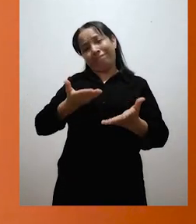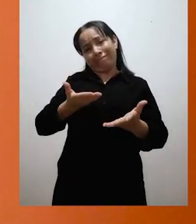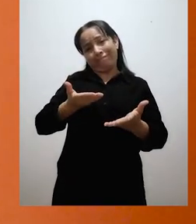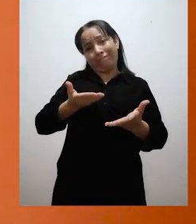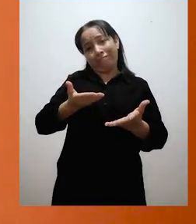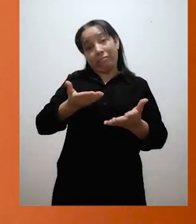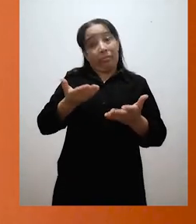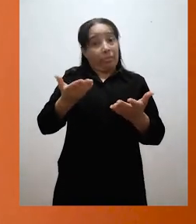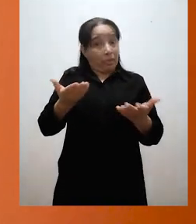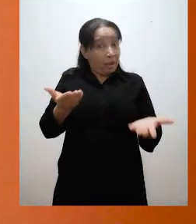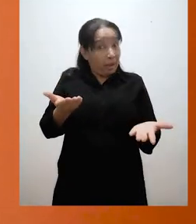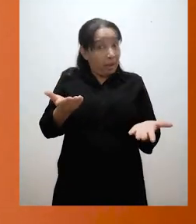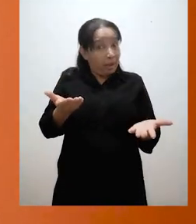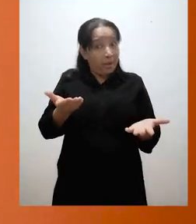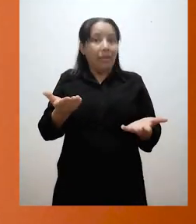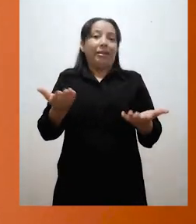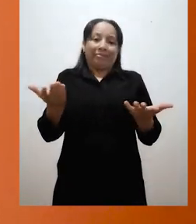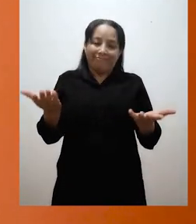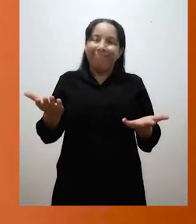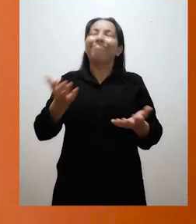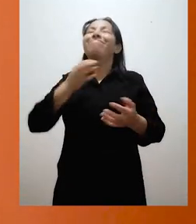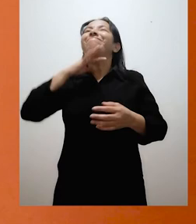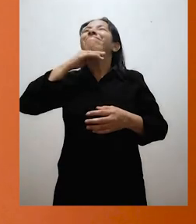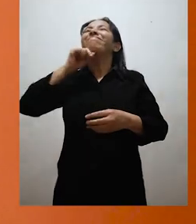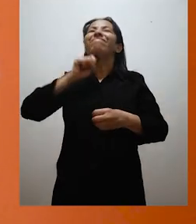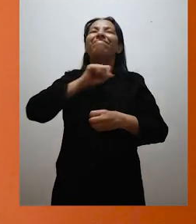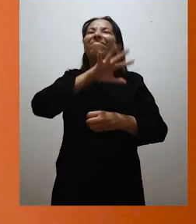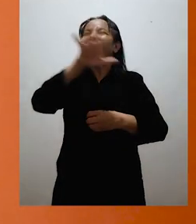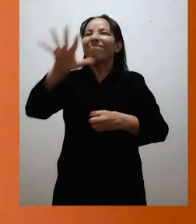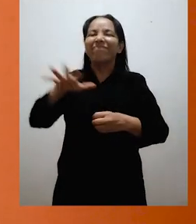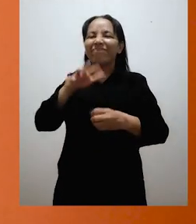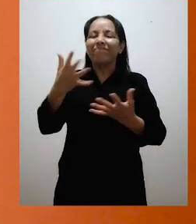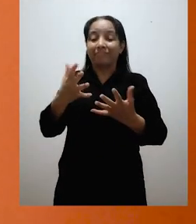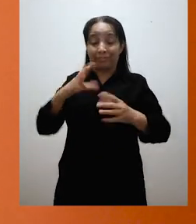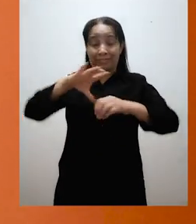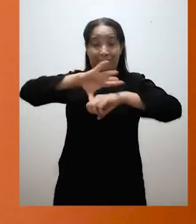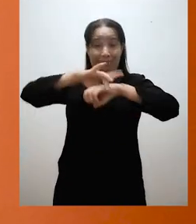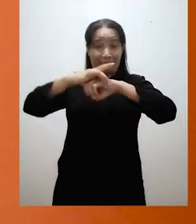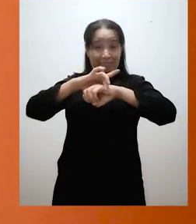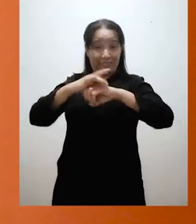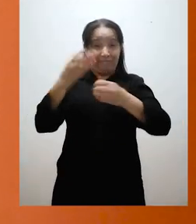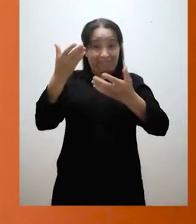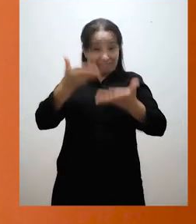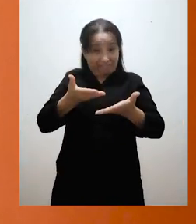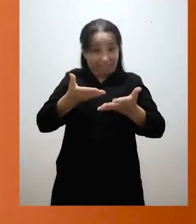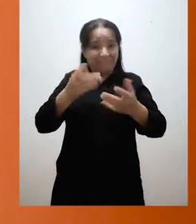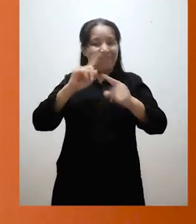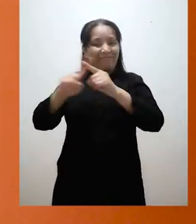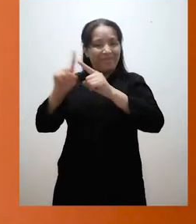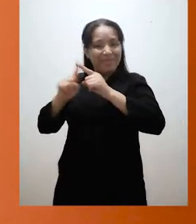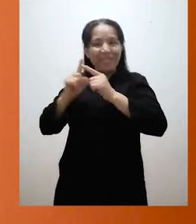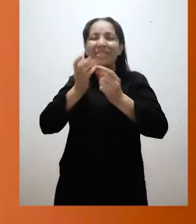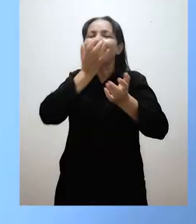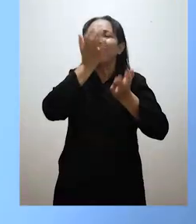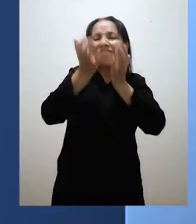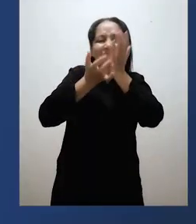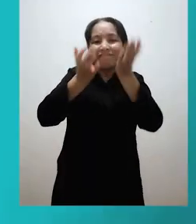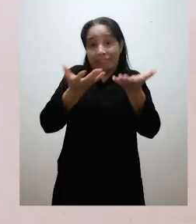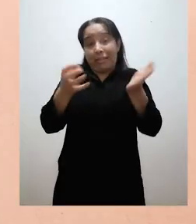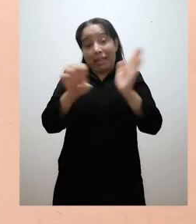contaminación es la acumulación de diversas sustancias como el plástico en todo nuestro planeta.